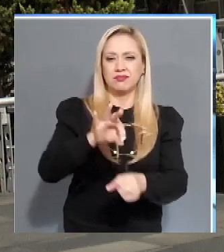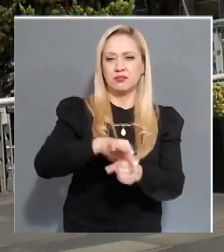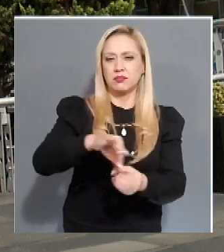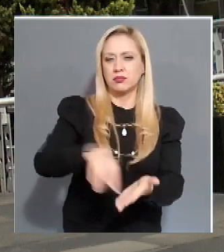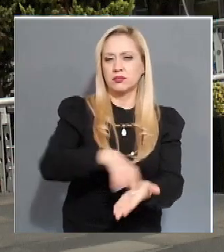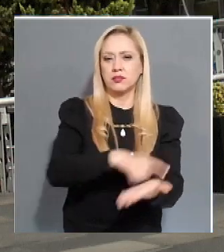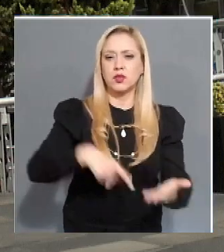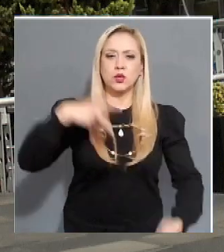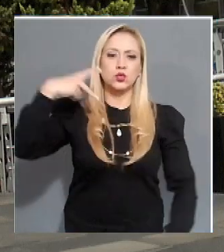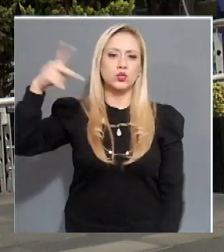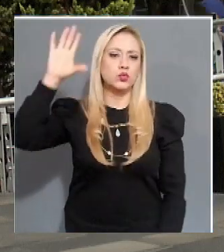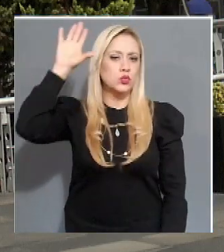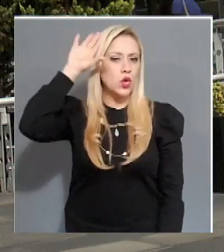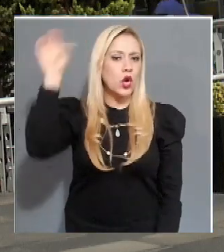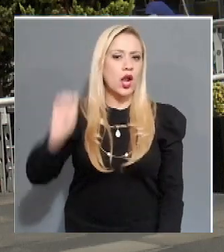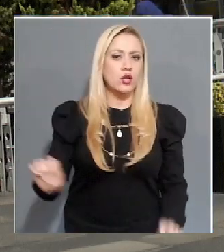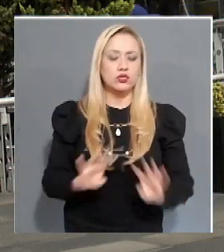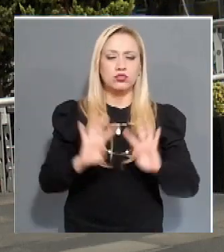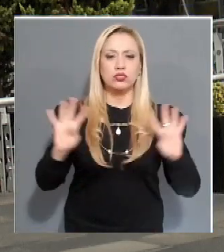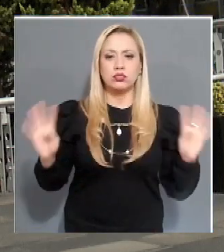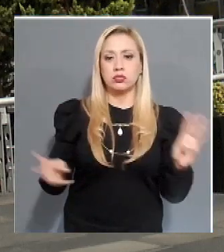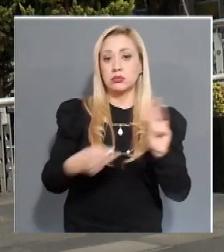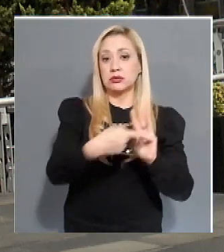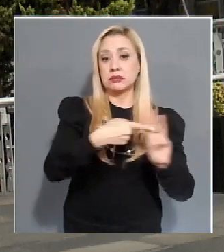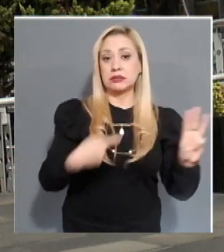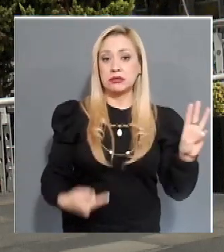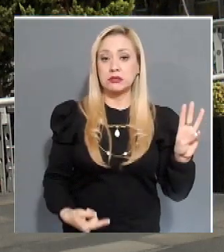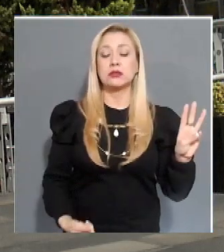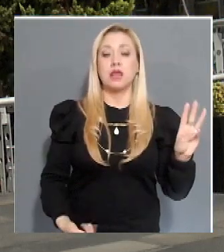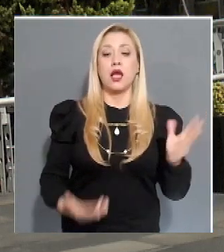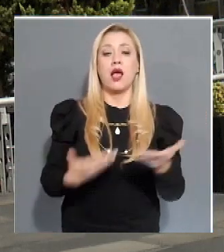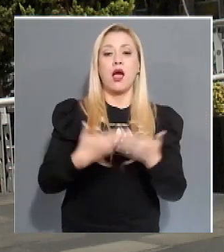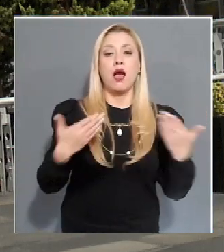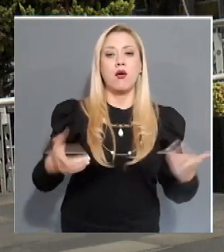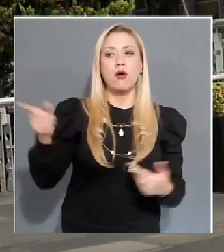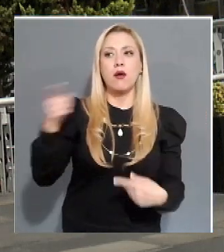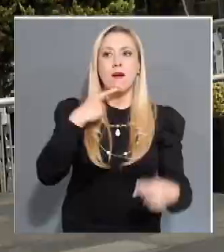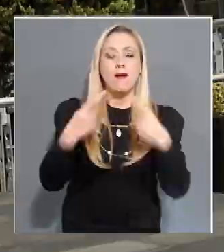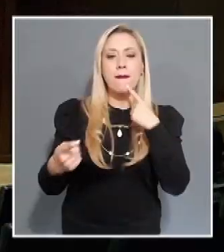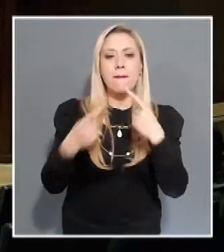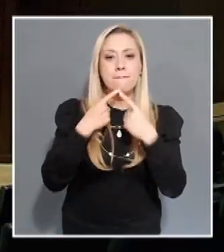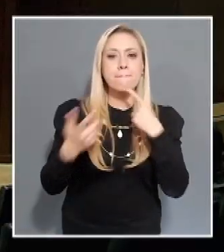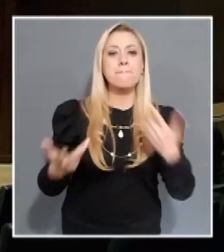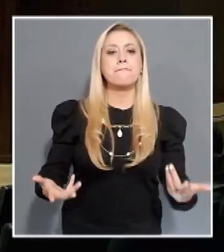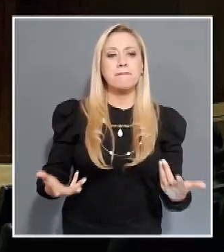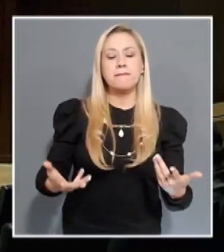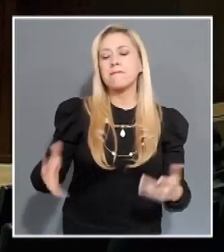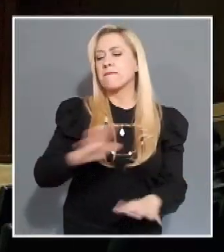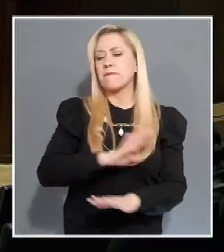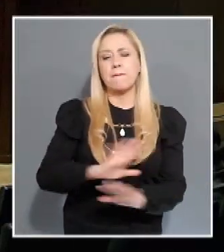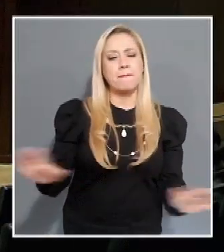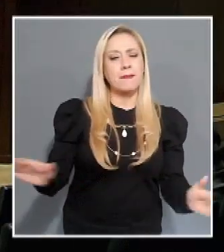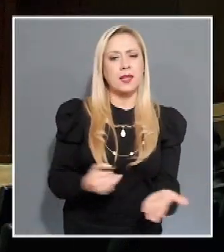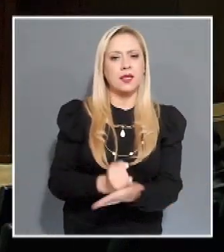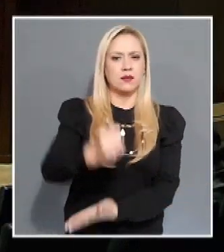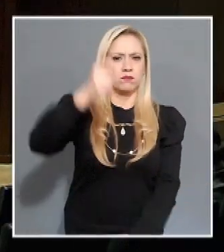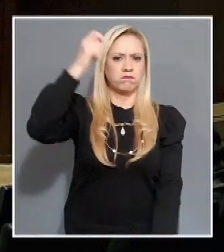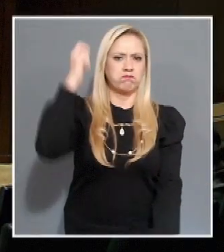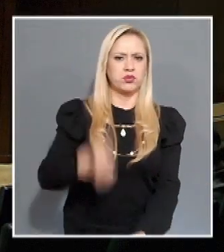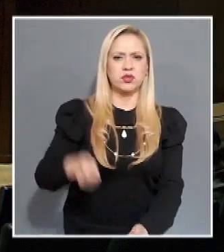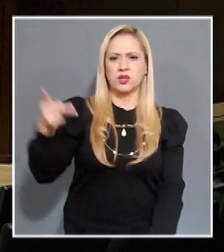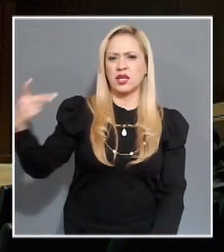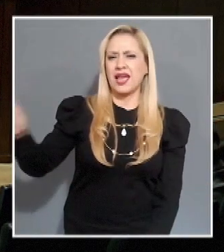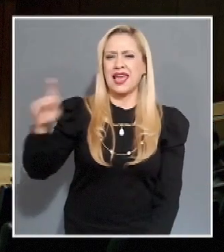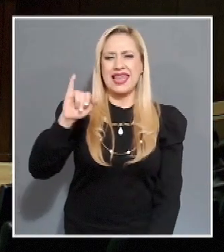La Sala Superior del Tribunal Electoral del Poder Judicial de la Federación revocó la resolución del Consejo General del INE en la que se había